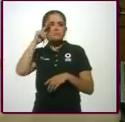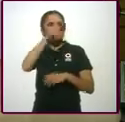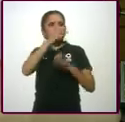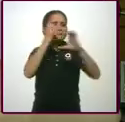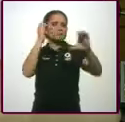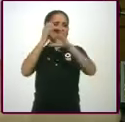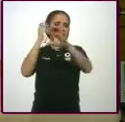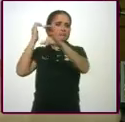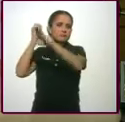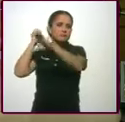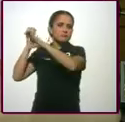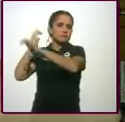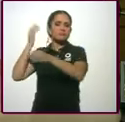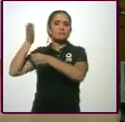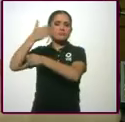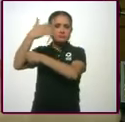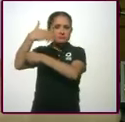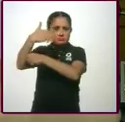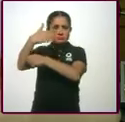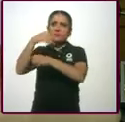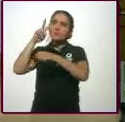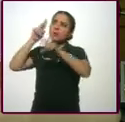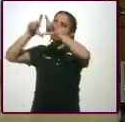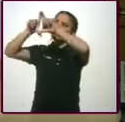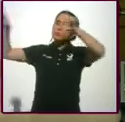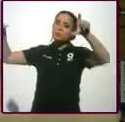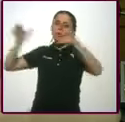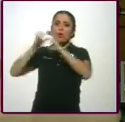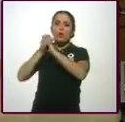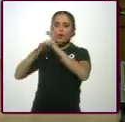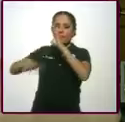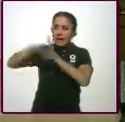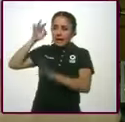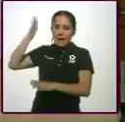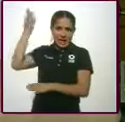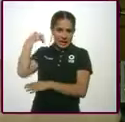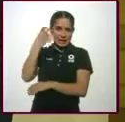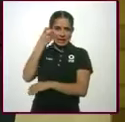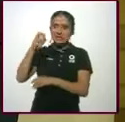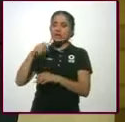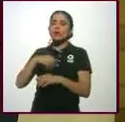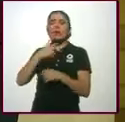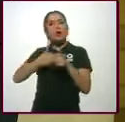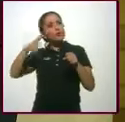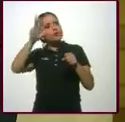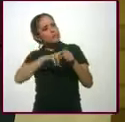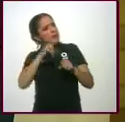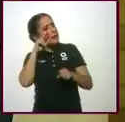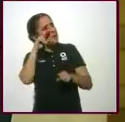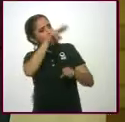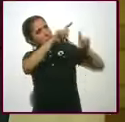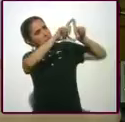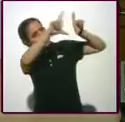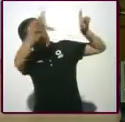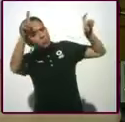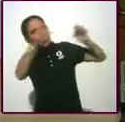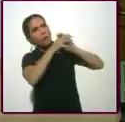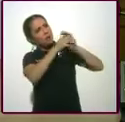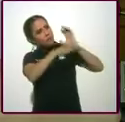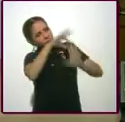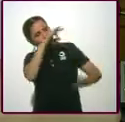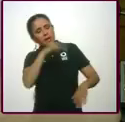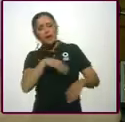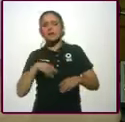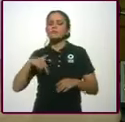pasaban de ambulancias de la Lotería Nacional. Veían un hospital, veían un mercado, veían un jardín